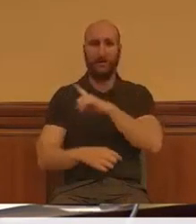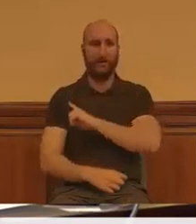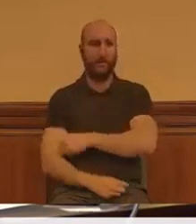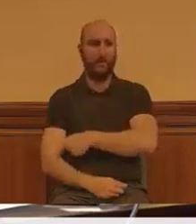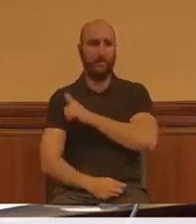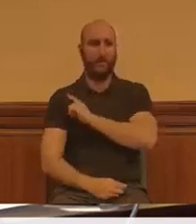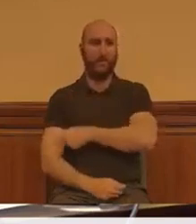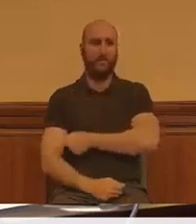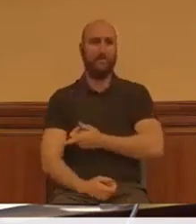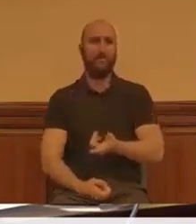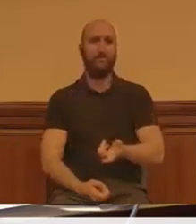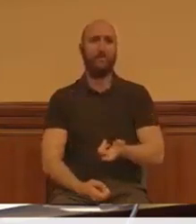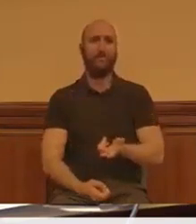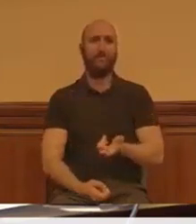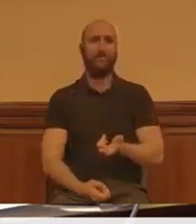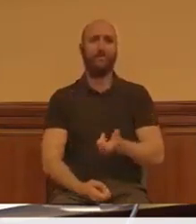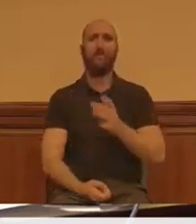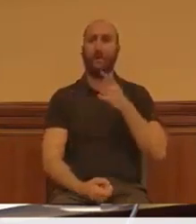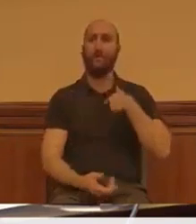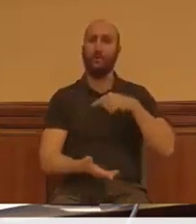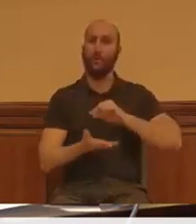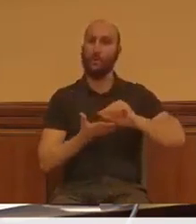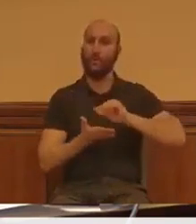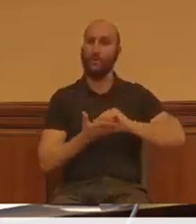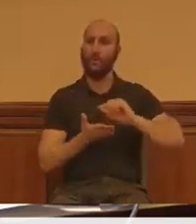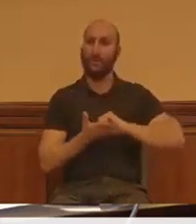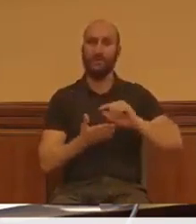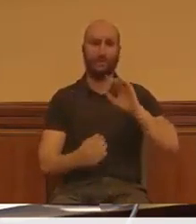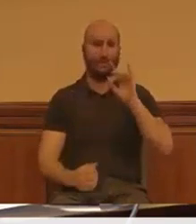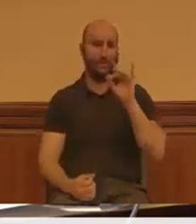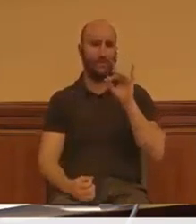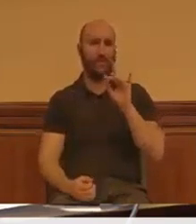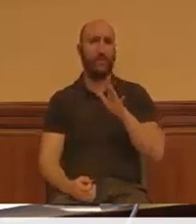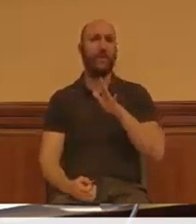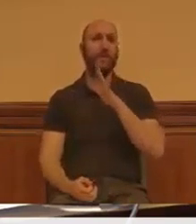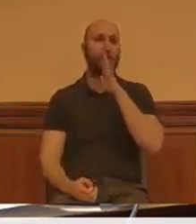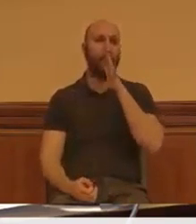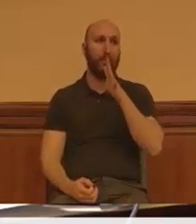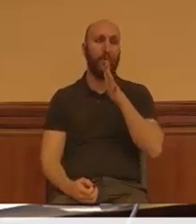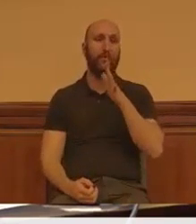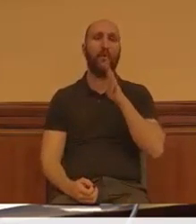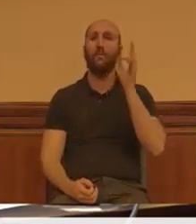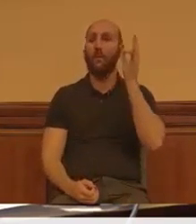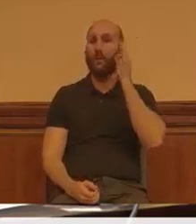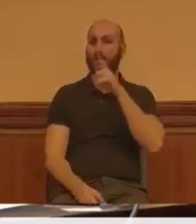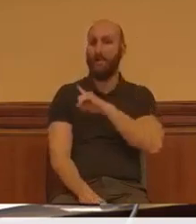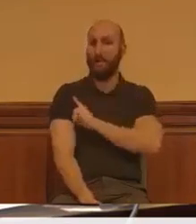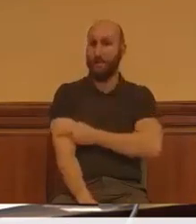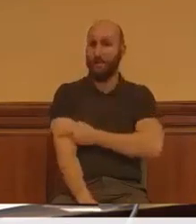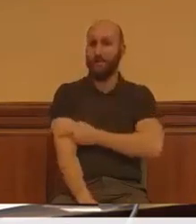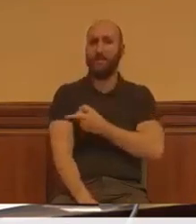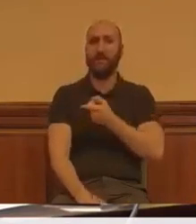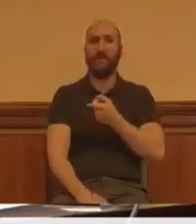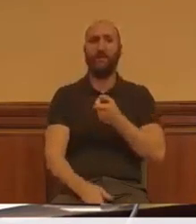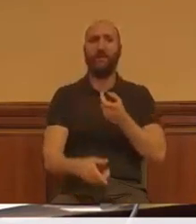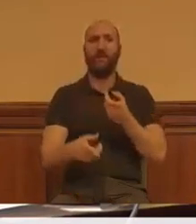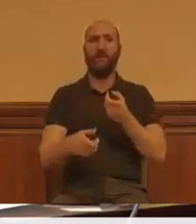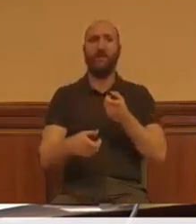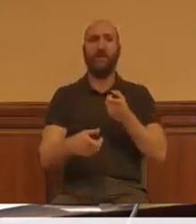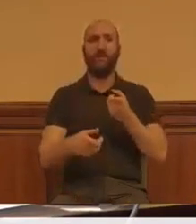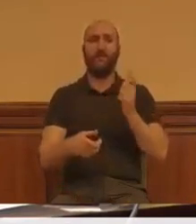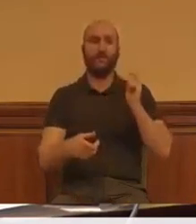pues yo he tomado nota. He tomado nota porque, claro que las mujeres deportistas, que